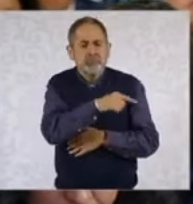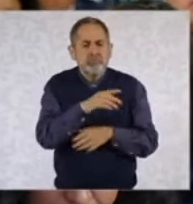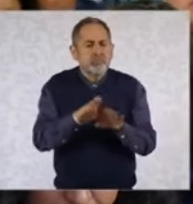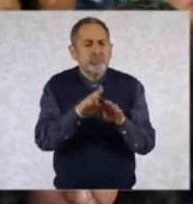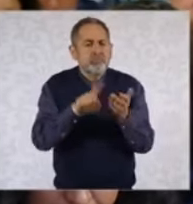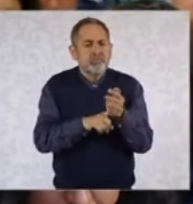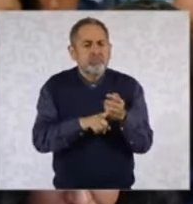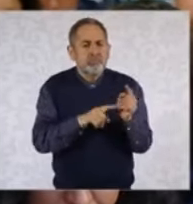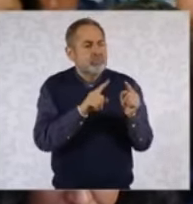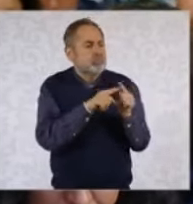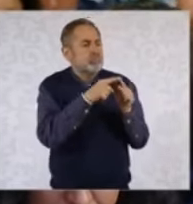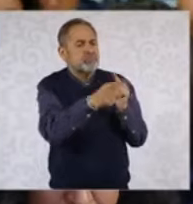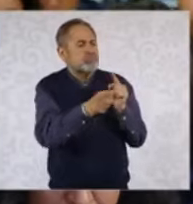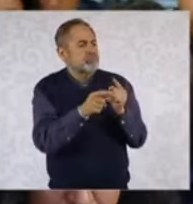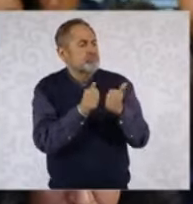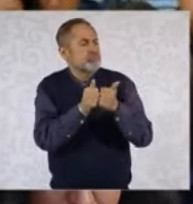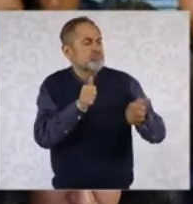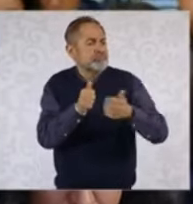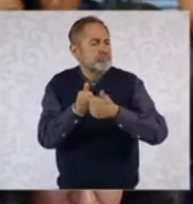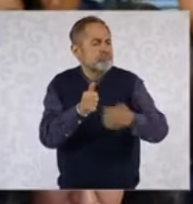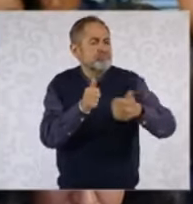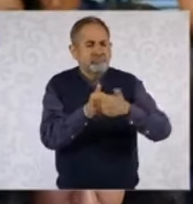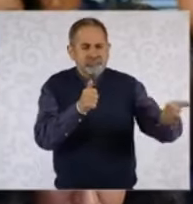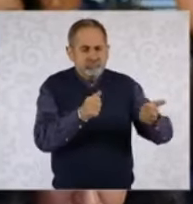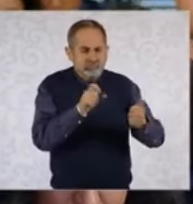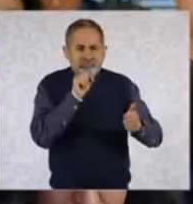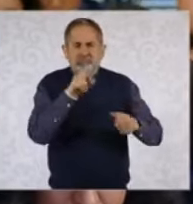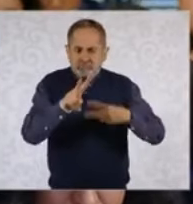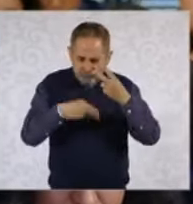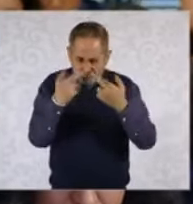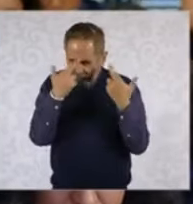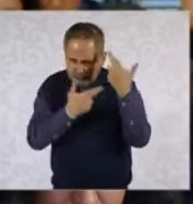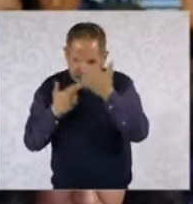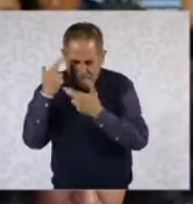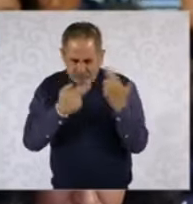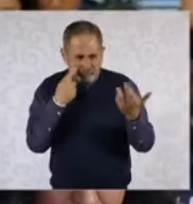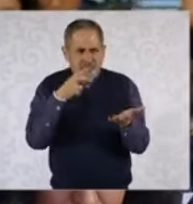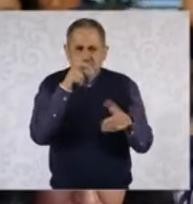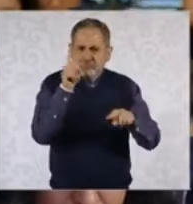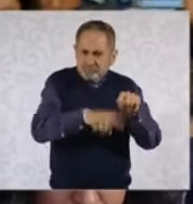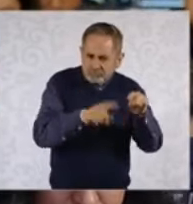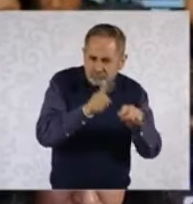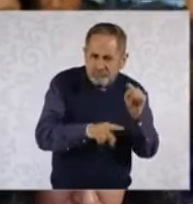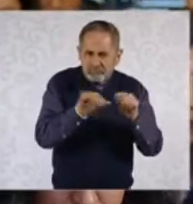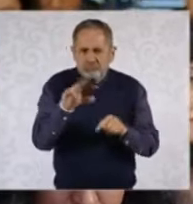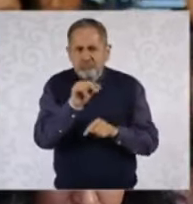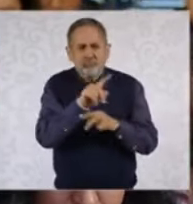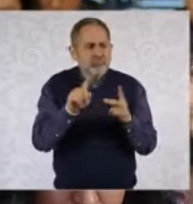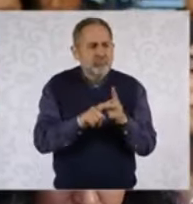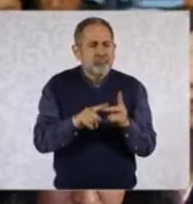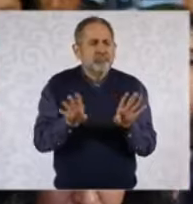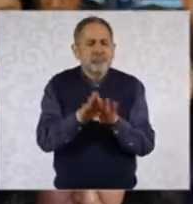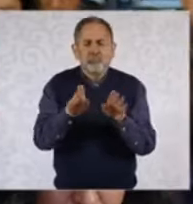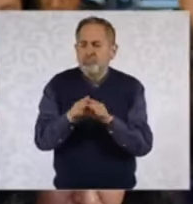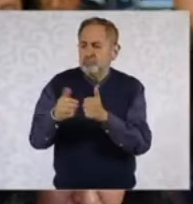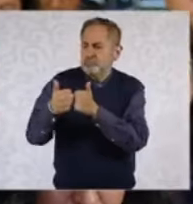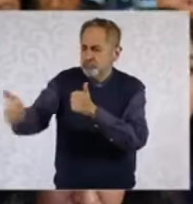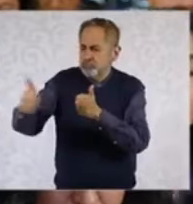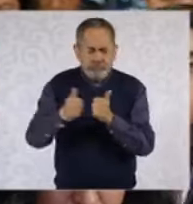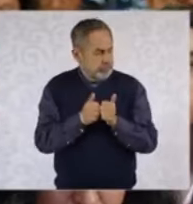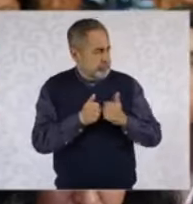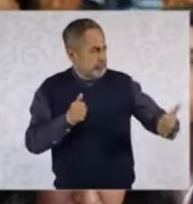autonomía de los órganos autónomos. También se revisaría después de esto la división de poderes. Entonces,